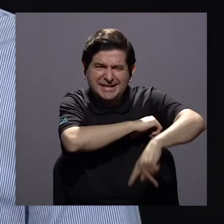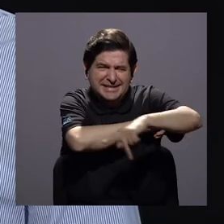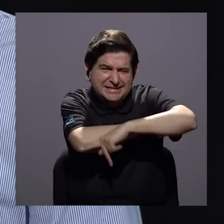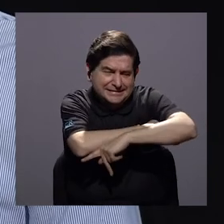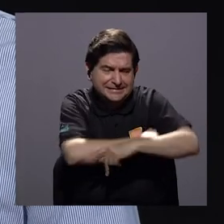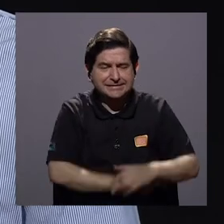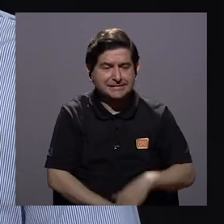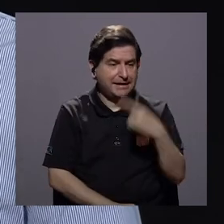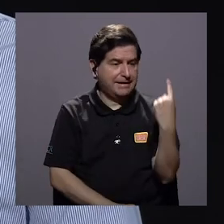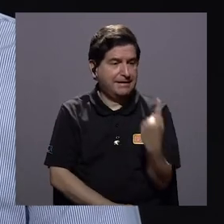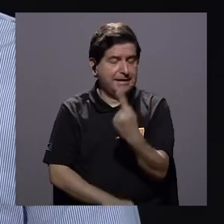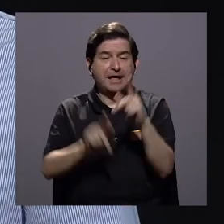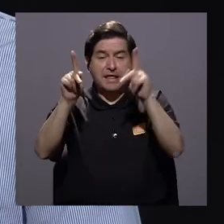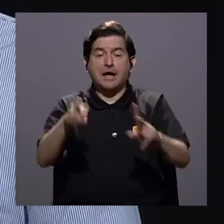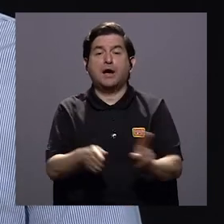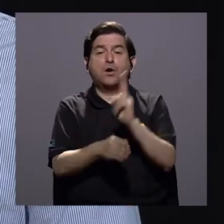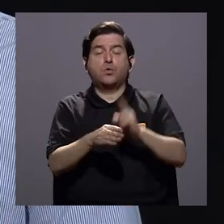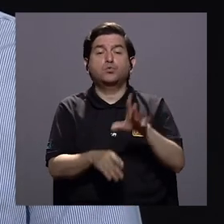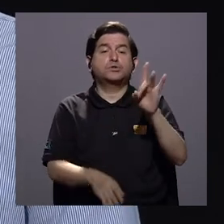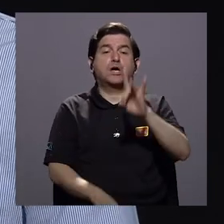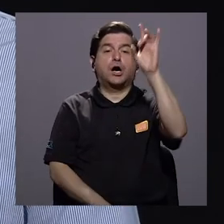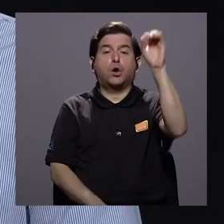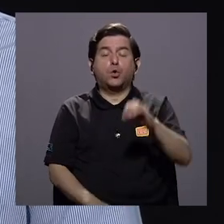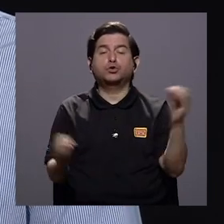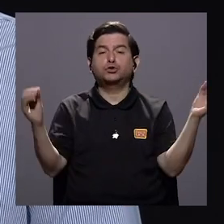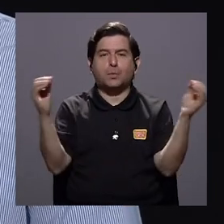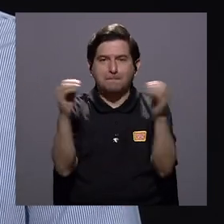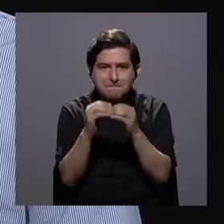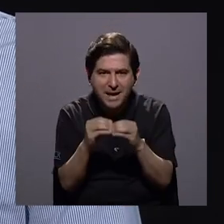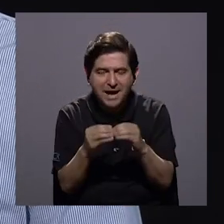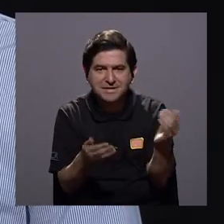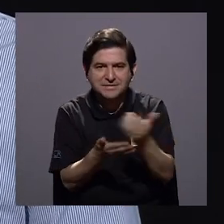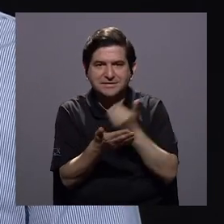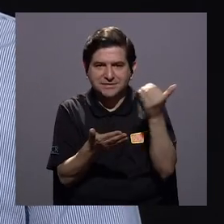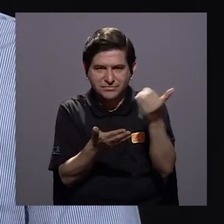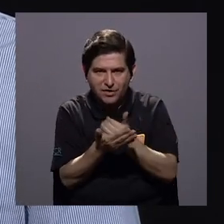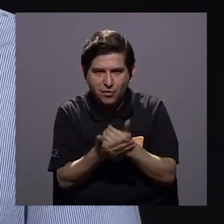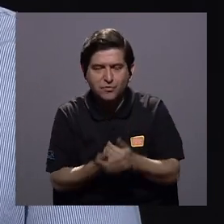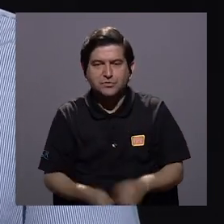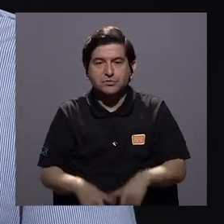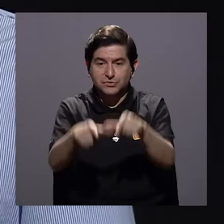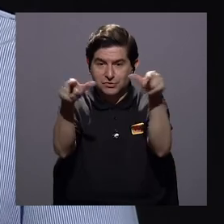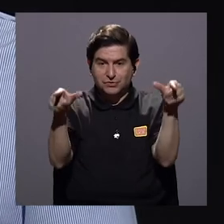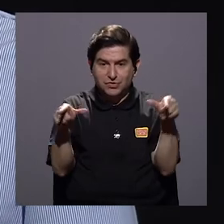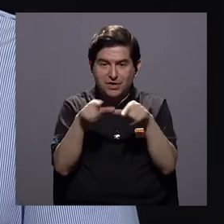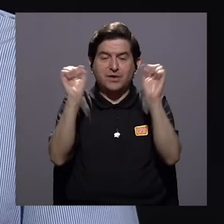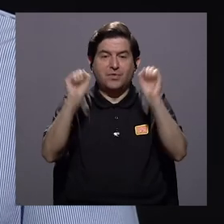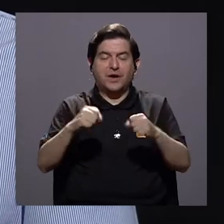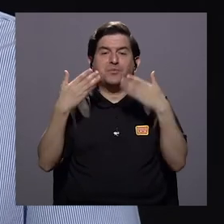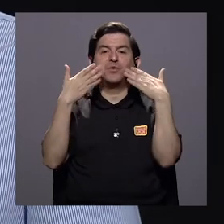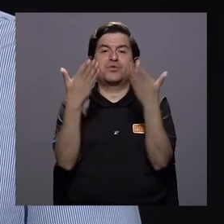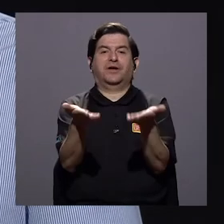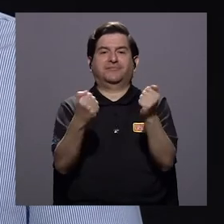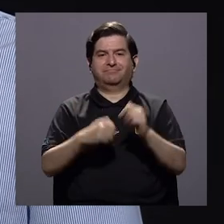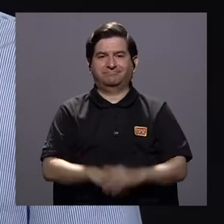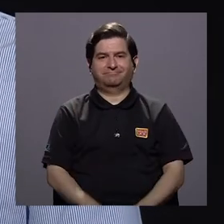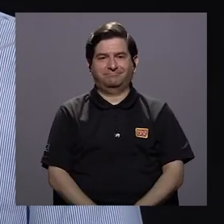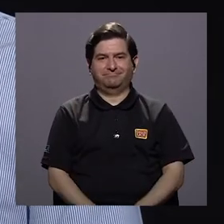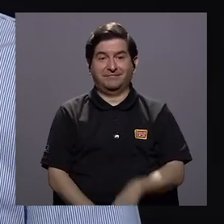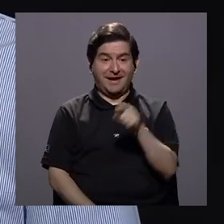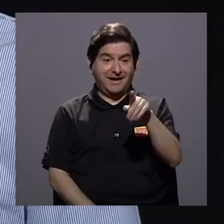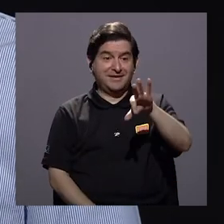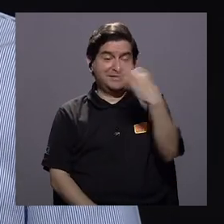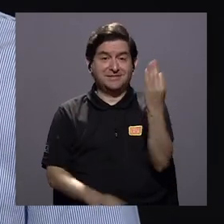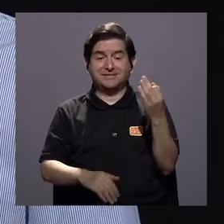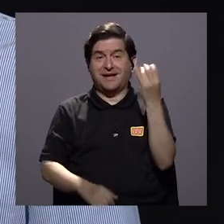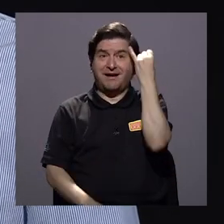país, cada persona utiliza un 8% más de los recursos que el territorio nacional le puede dar eso es